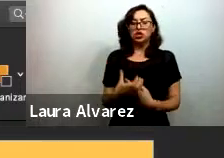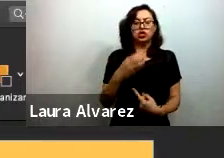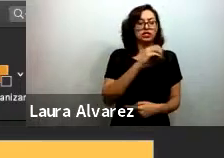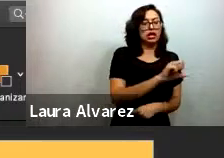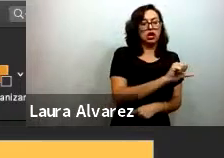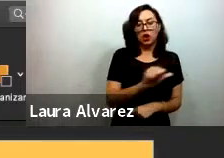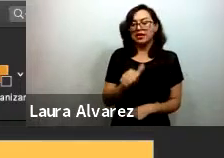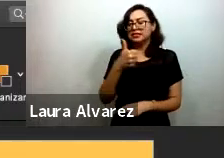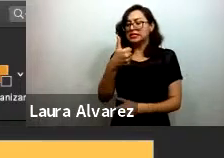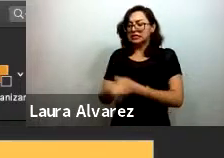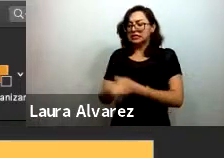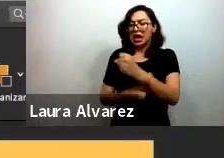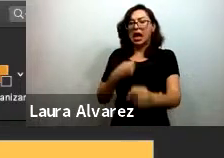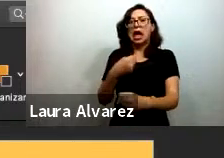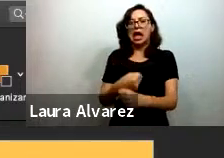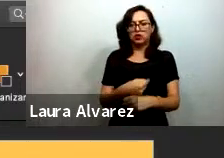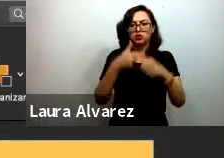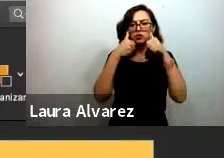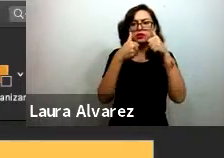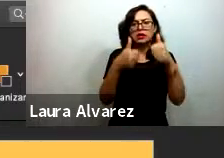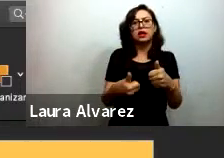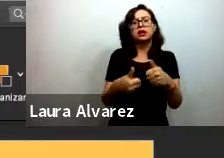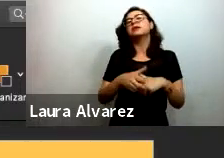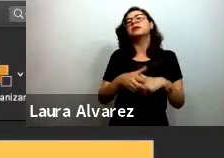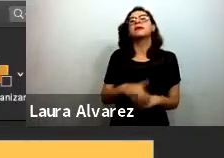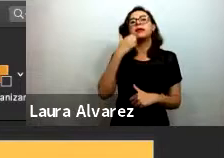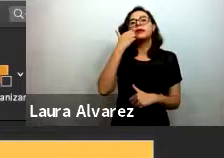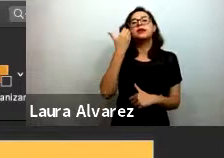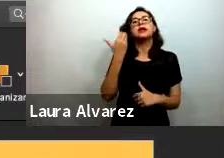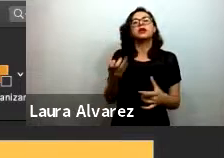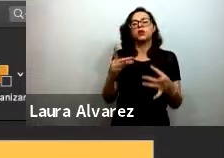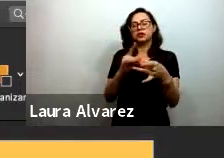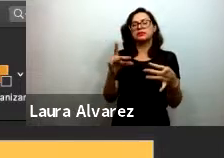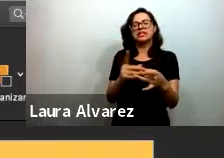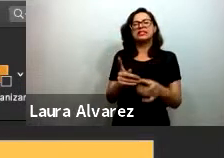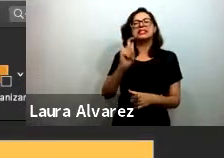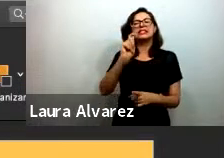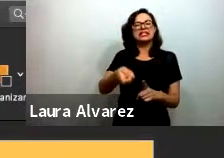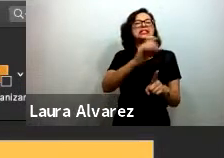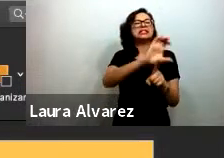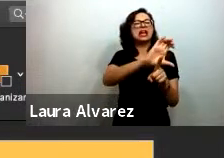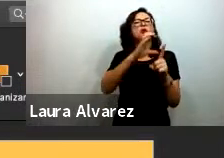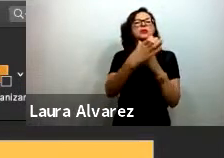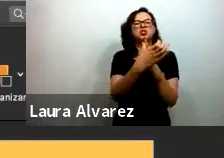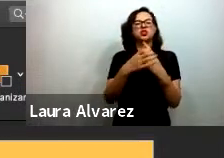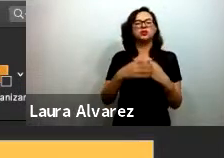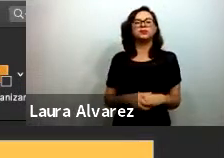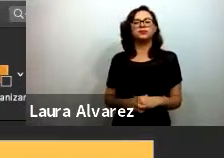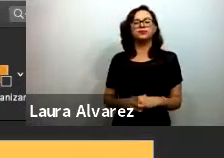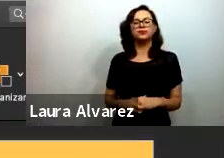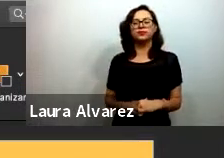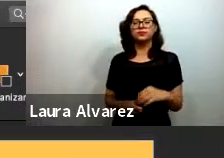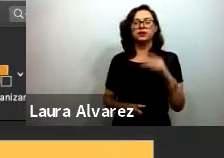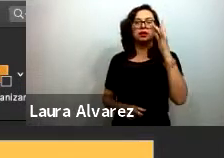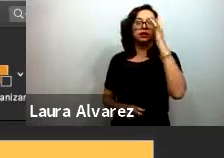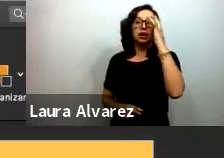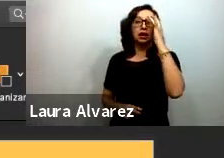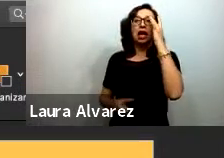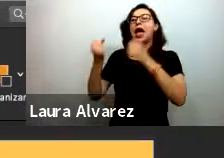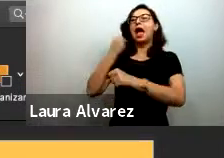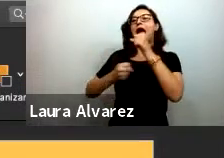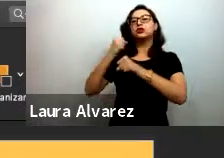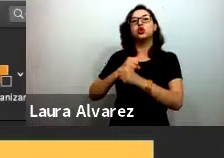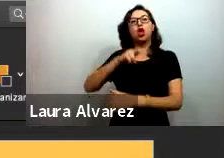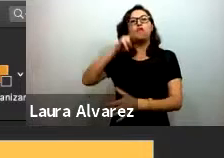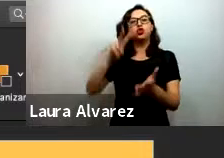comisión permítenme un segundito para ampliar sobre este espacio en 2014 se publicó en México